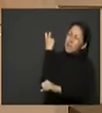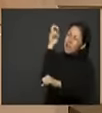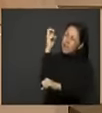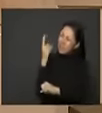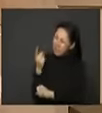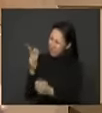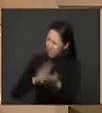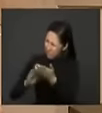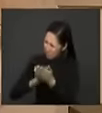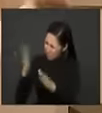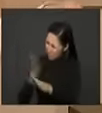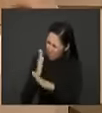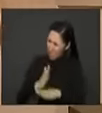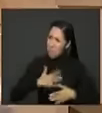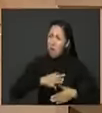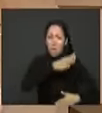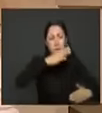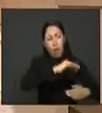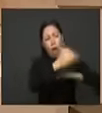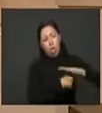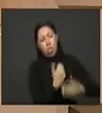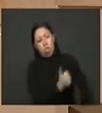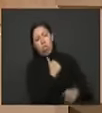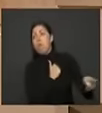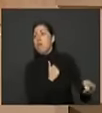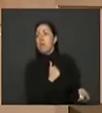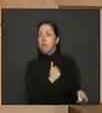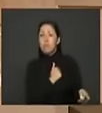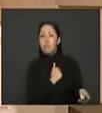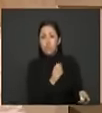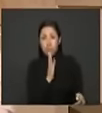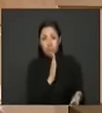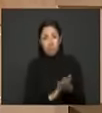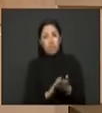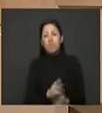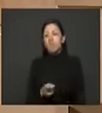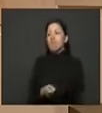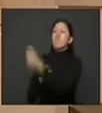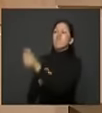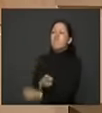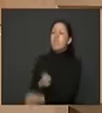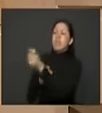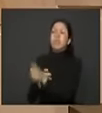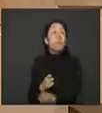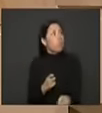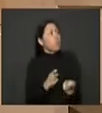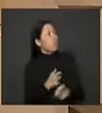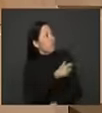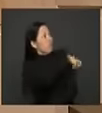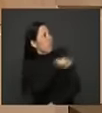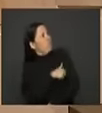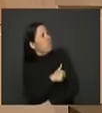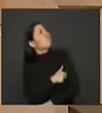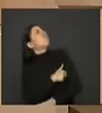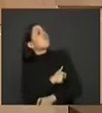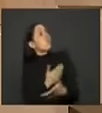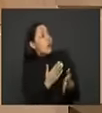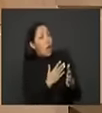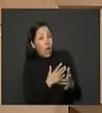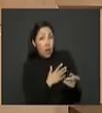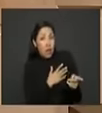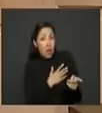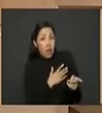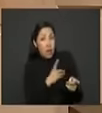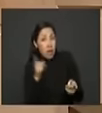resuelva un conflicto de propiedad de tierras porque eso lo resolvían unos señores con un fusil y un brazalete. Construir